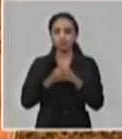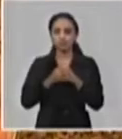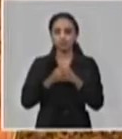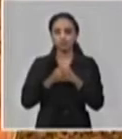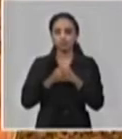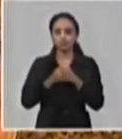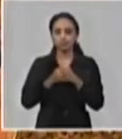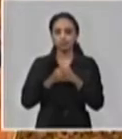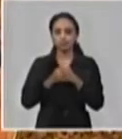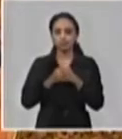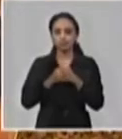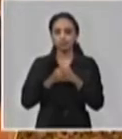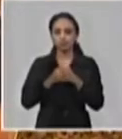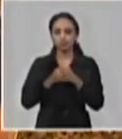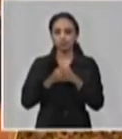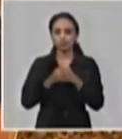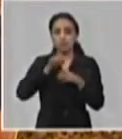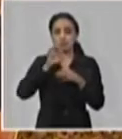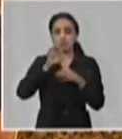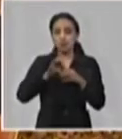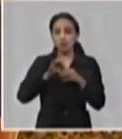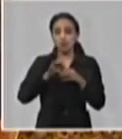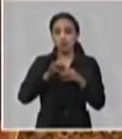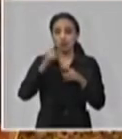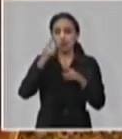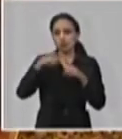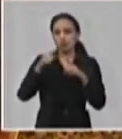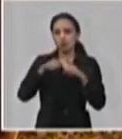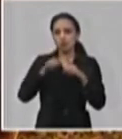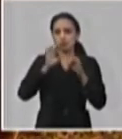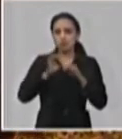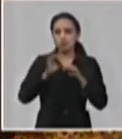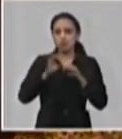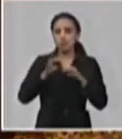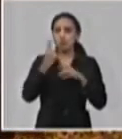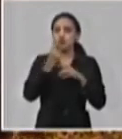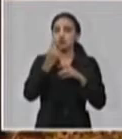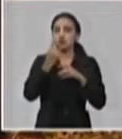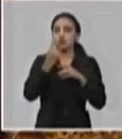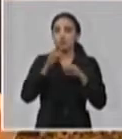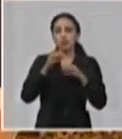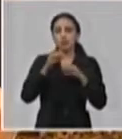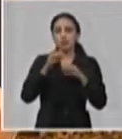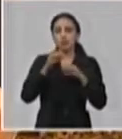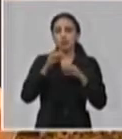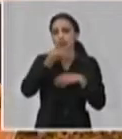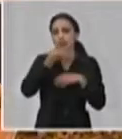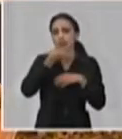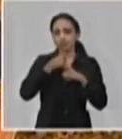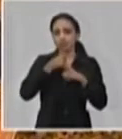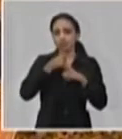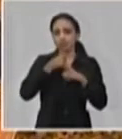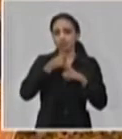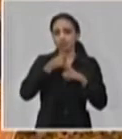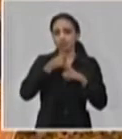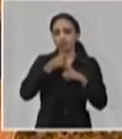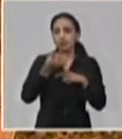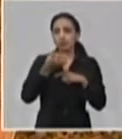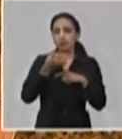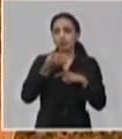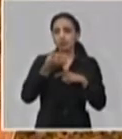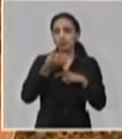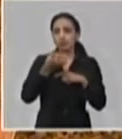vinculado a todo esto, que no lo hemos dejado solo en los grandes protocolos, en los